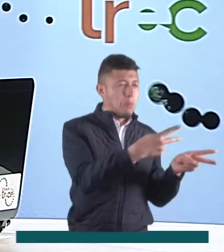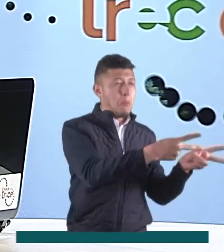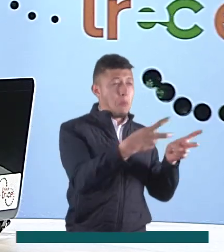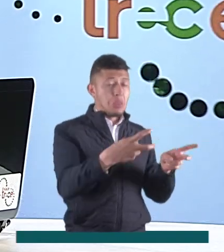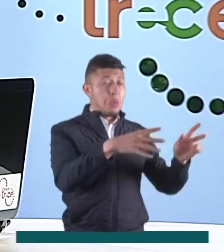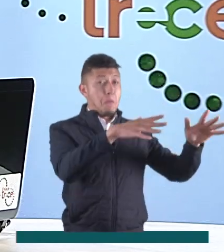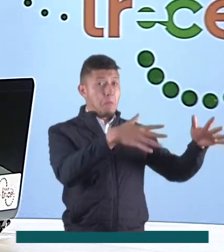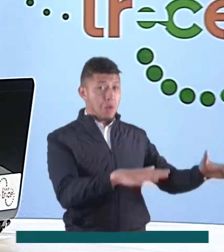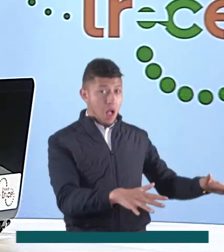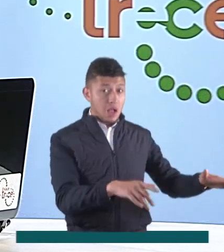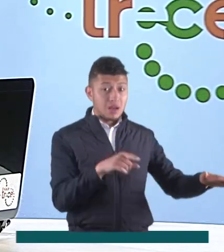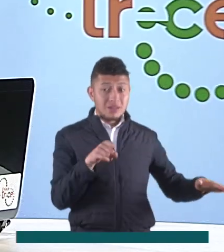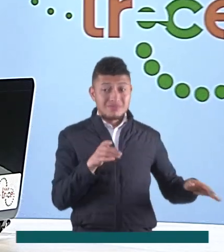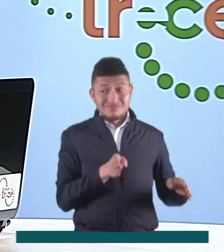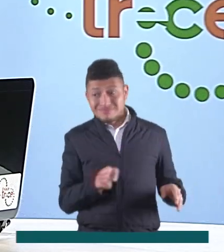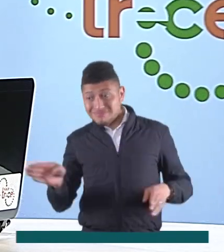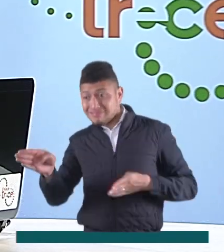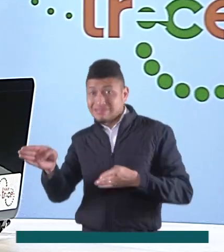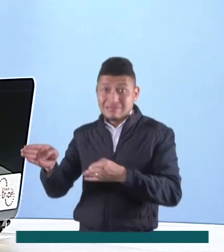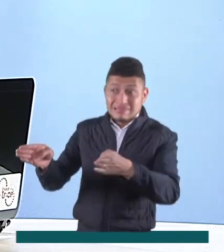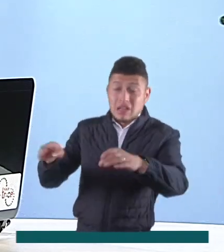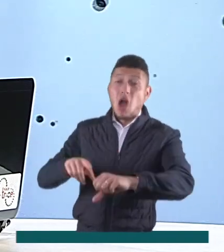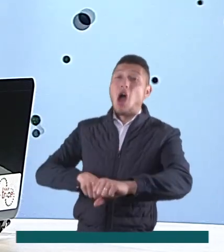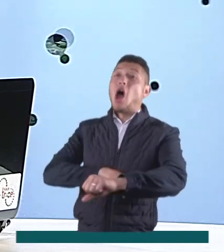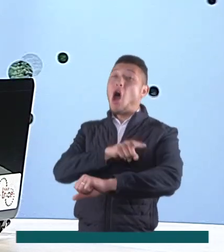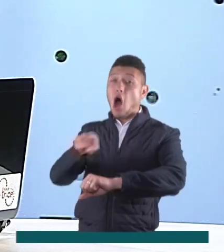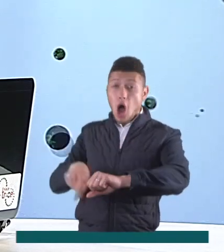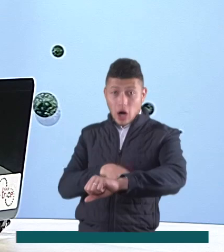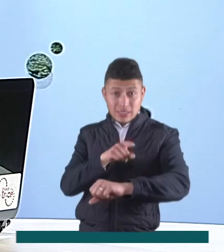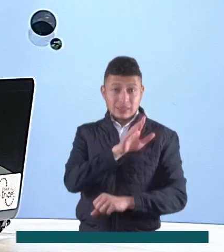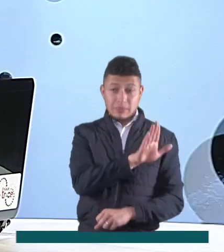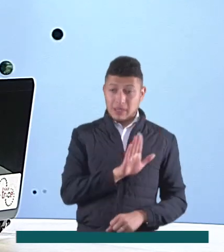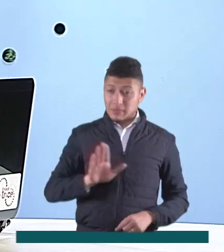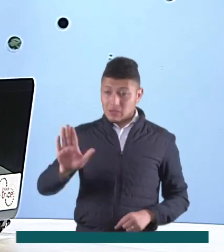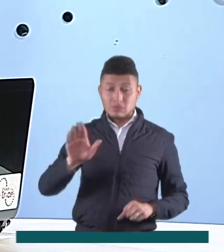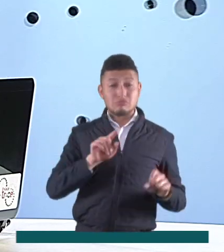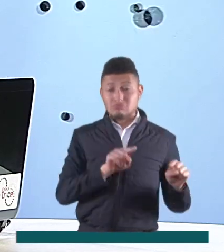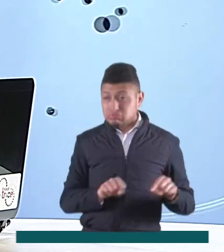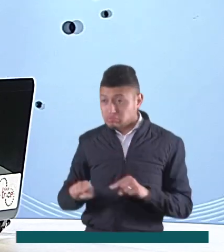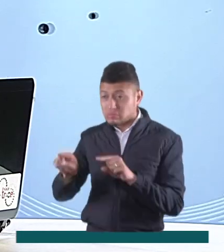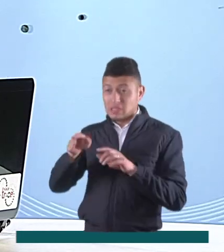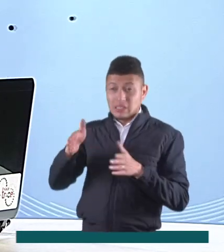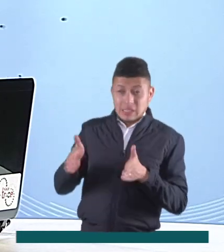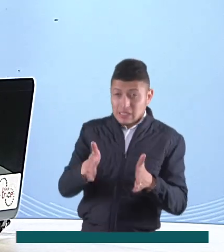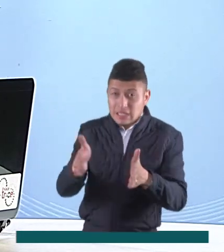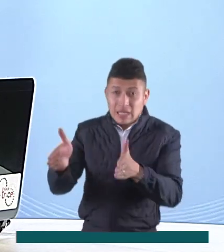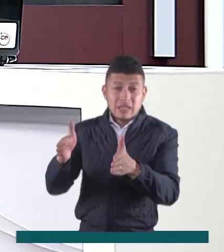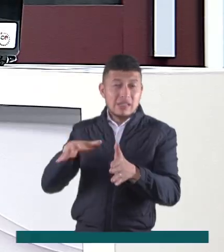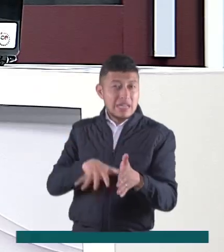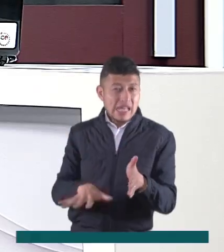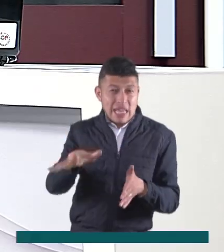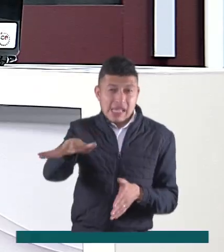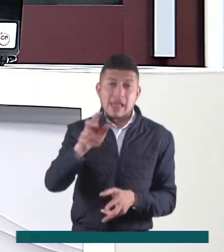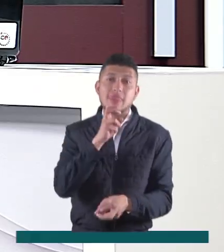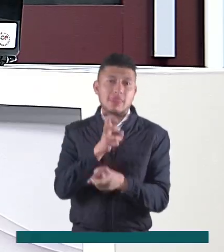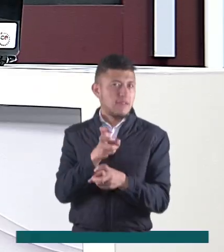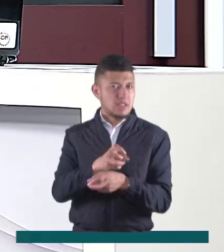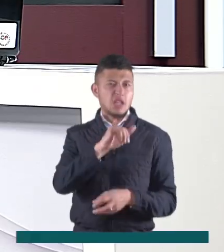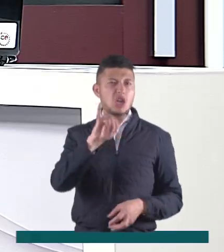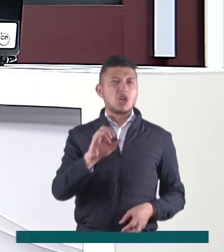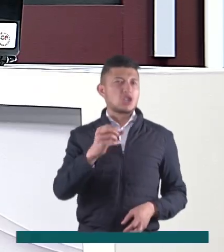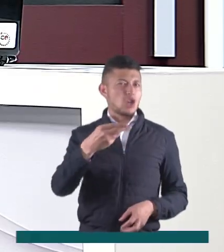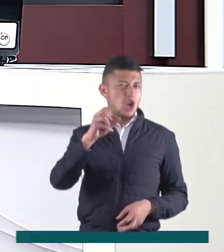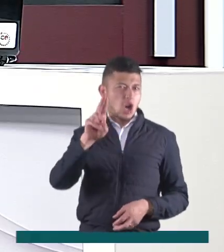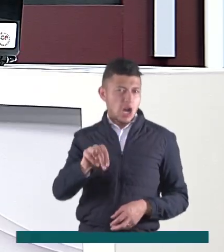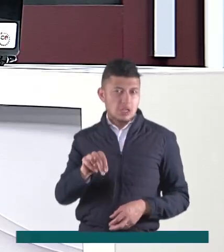hace algunas semanas. La travesía para ir de un departamento a otro puede tardar varias horas por caminos muy complicados. Johan Solano estuvo